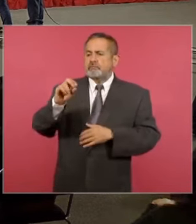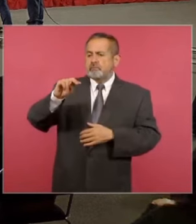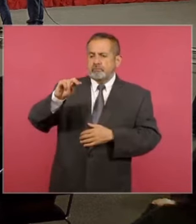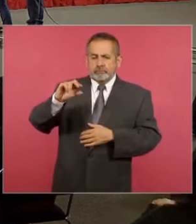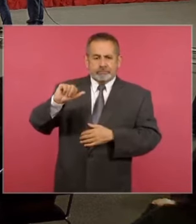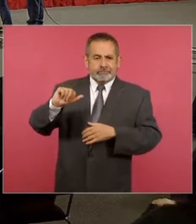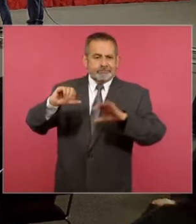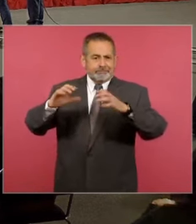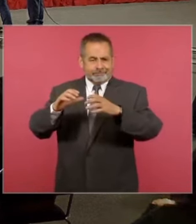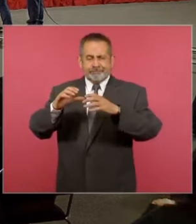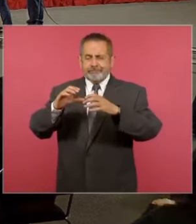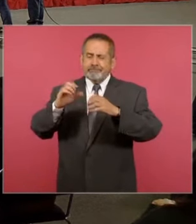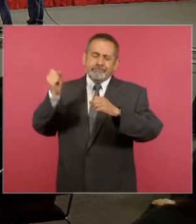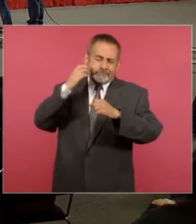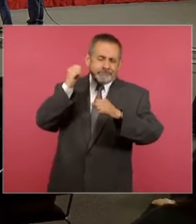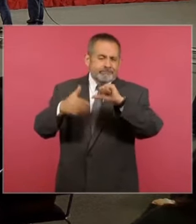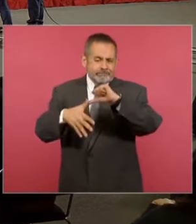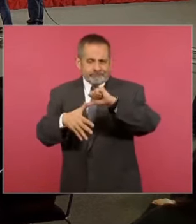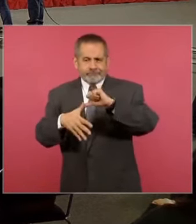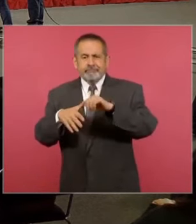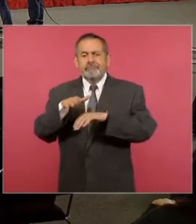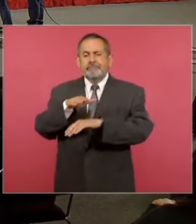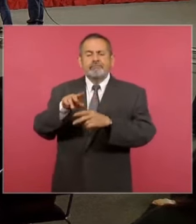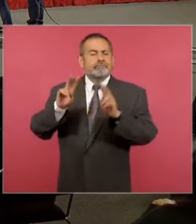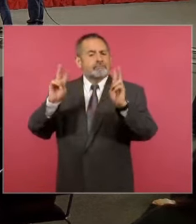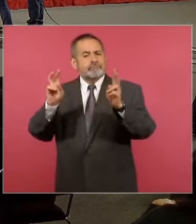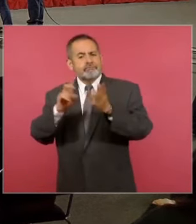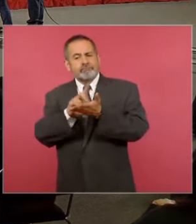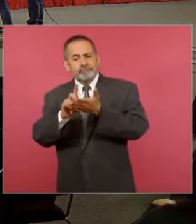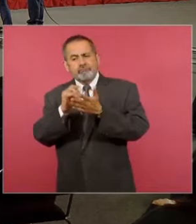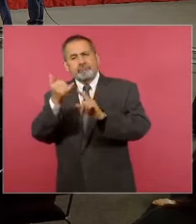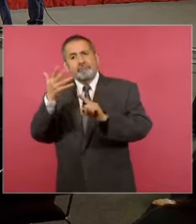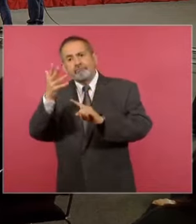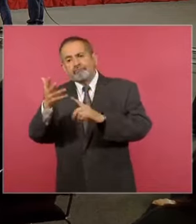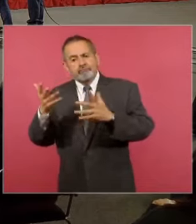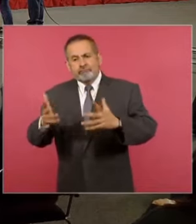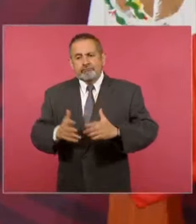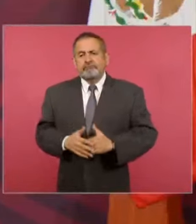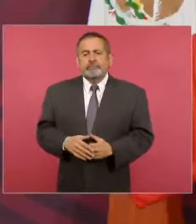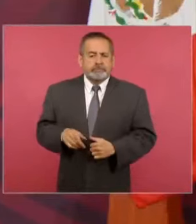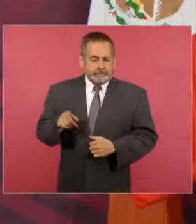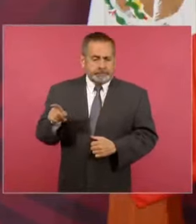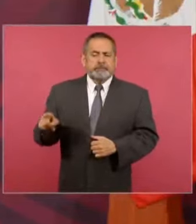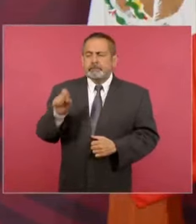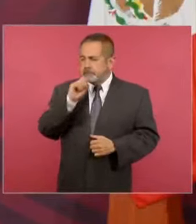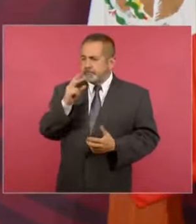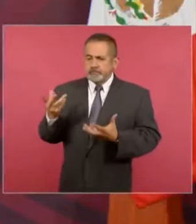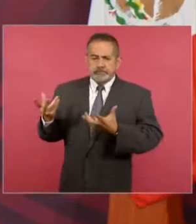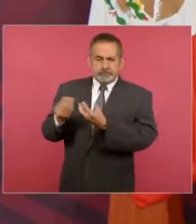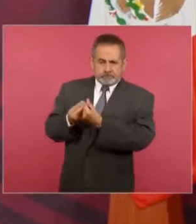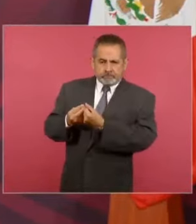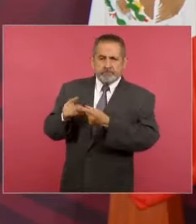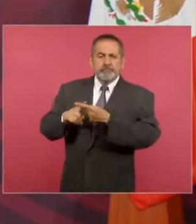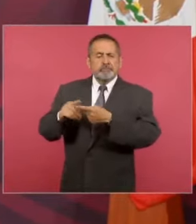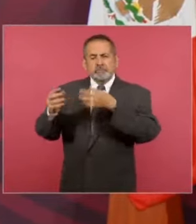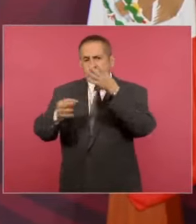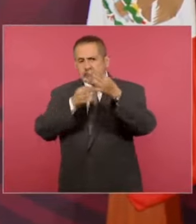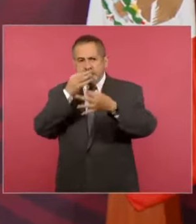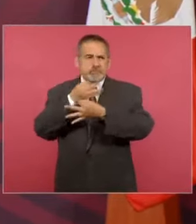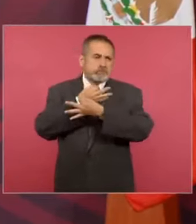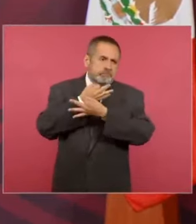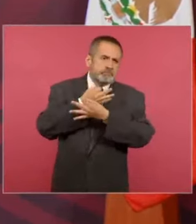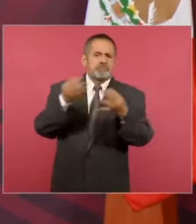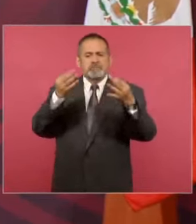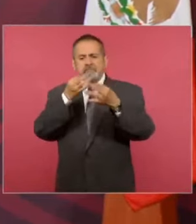del Caribe sobre drogas y perspectivas futuras y también se dio un mensaje conjunto entre ambos